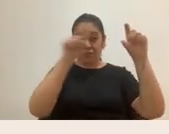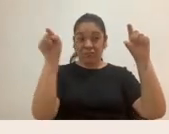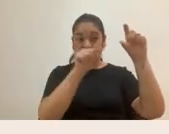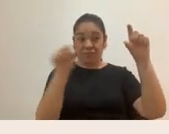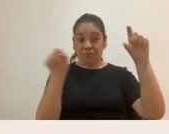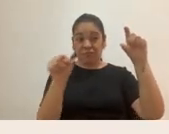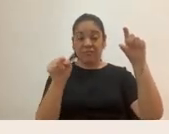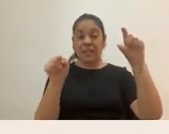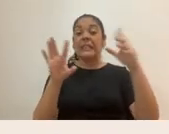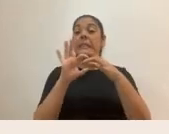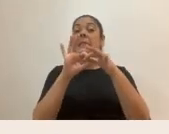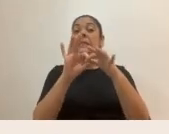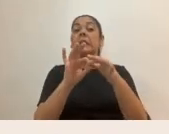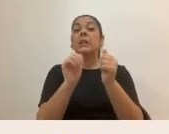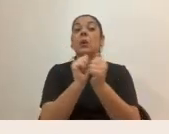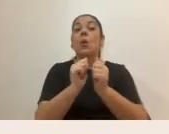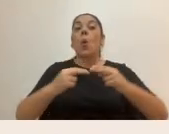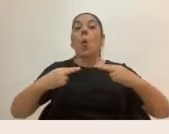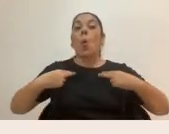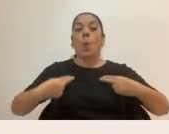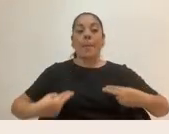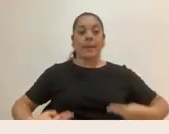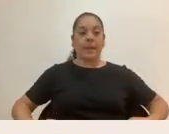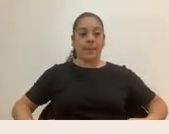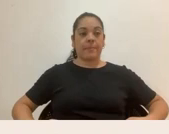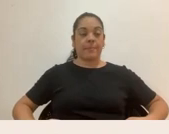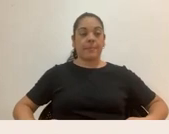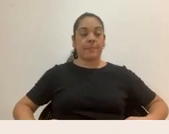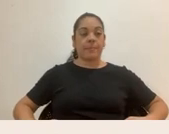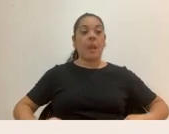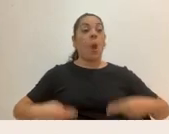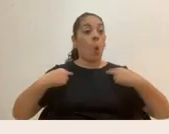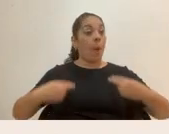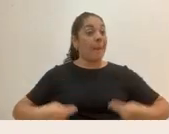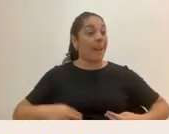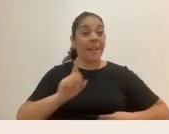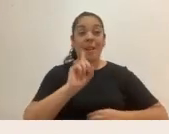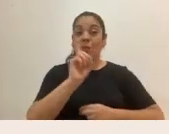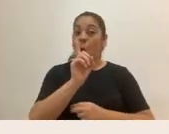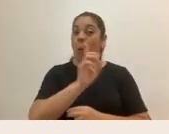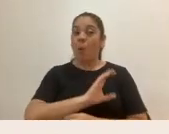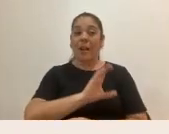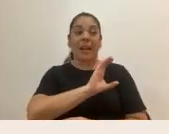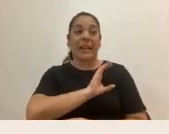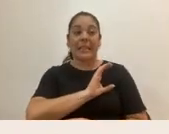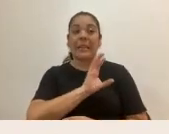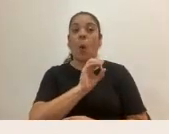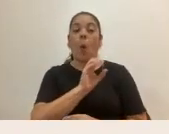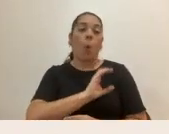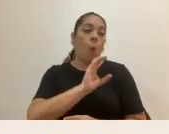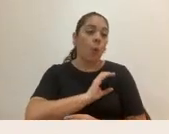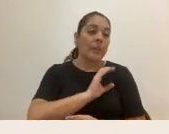nuestra humanidad y que no son características o condiciones